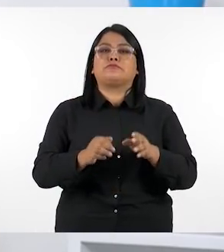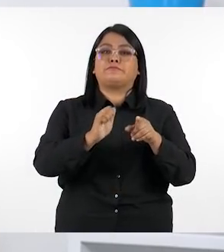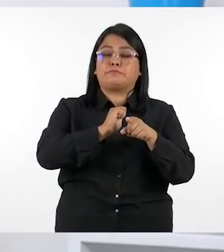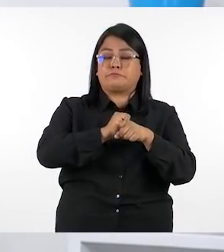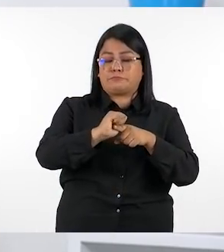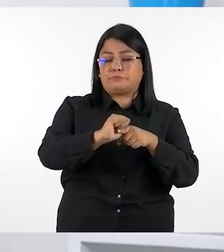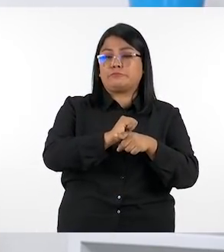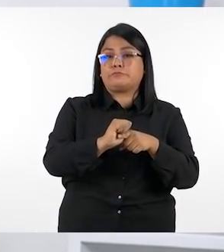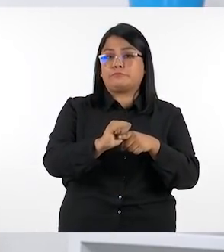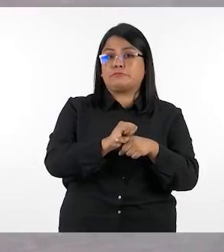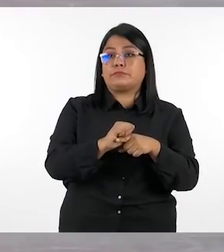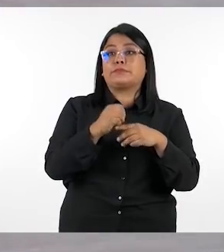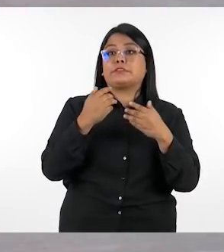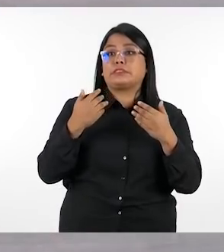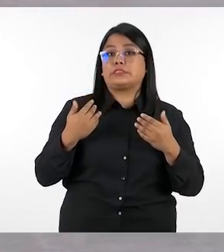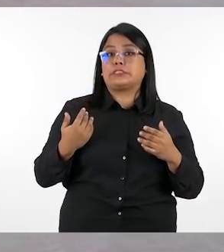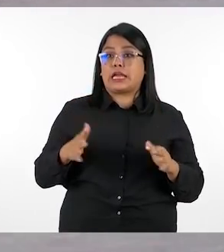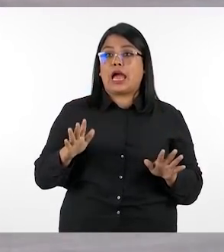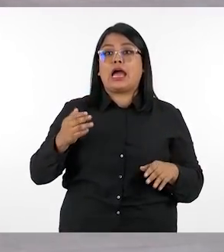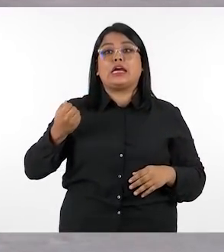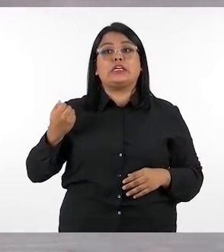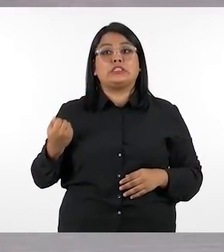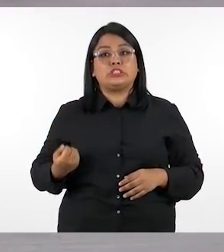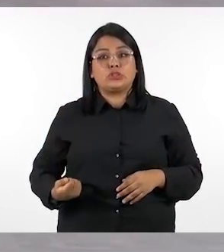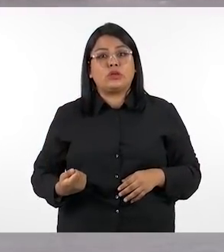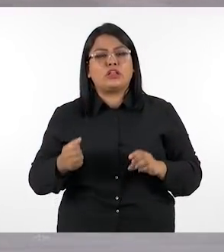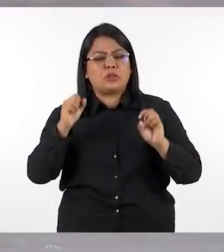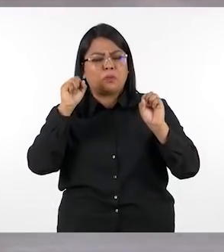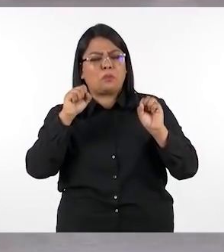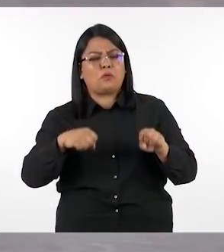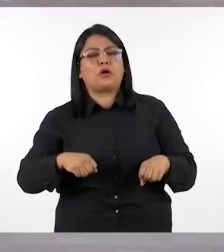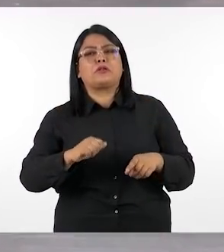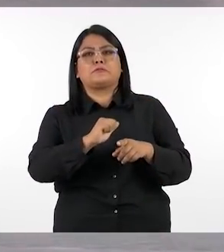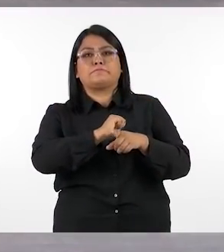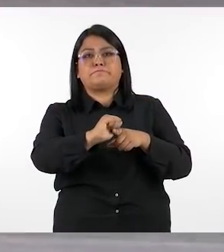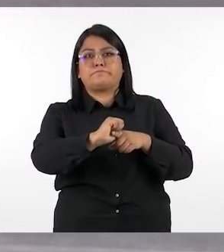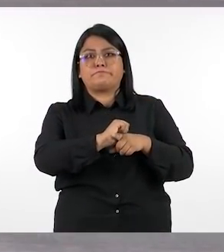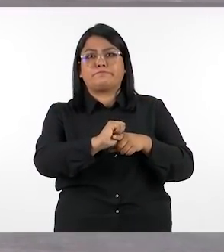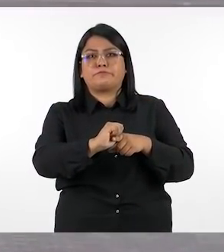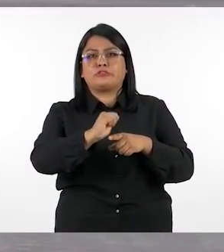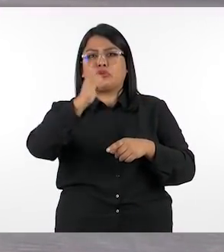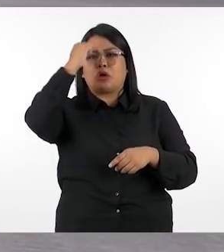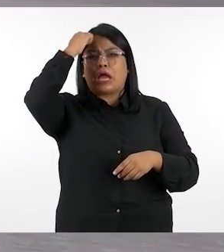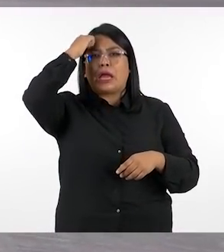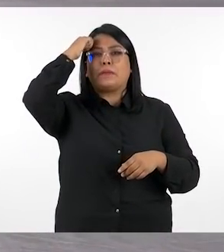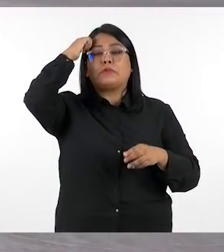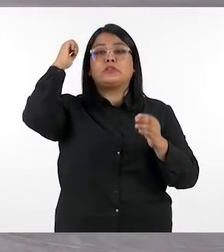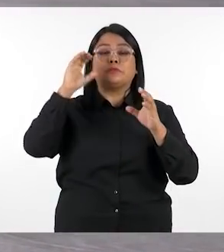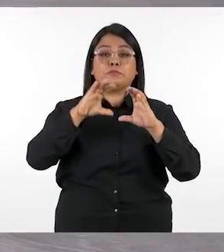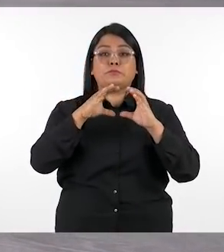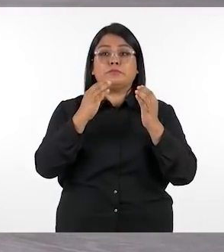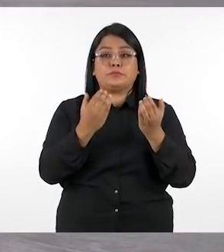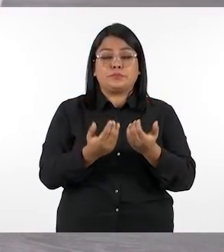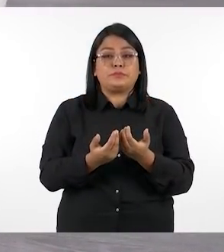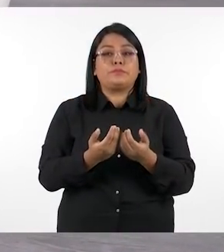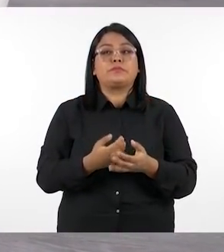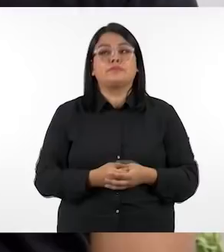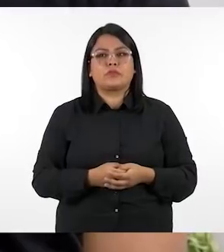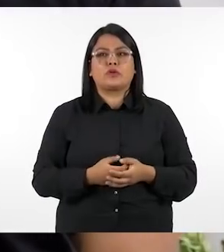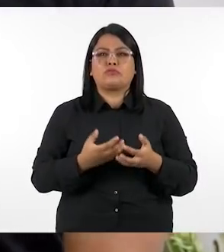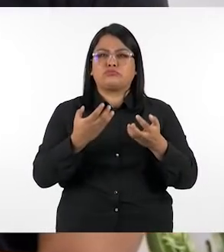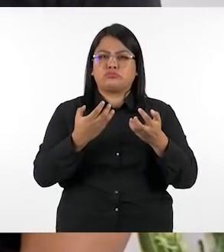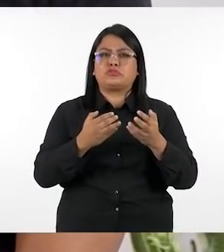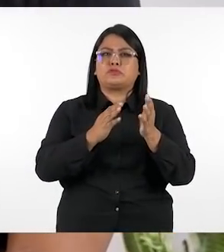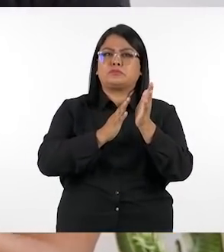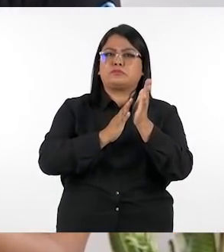tiene la parte de la ejercitación que es ya donde el estudiante pone en práctica todo lo que ha aprendido durante la clase